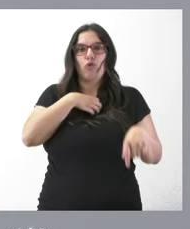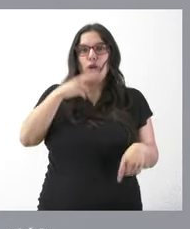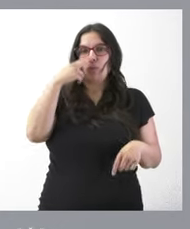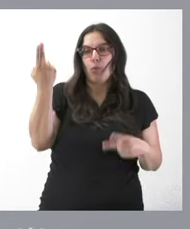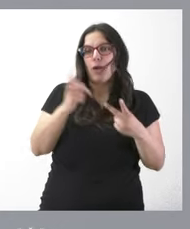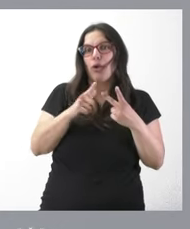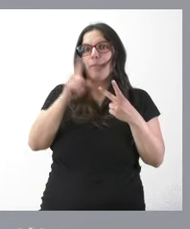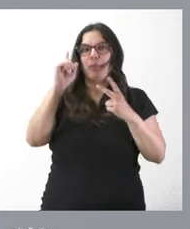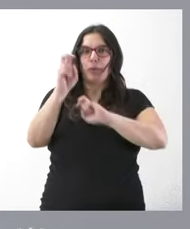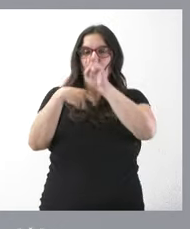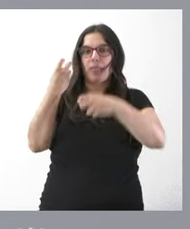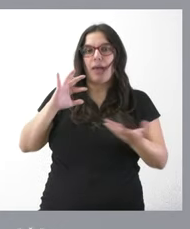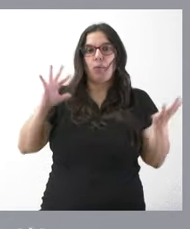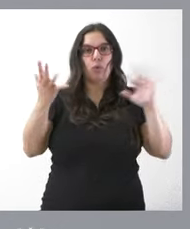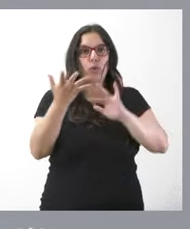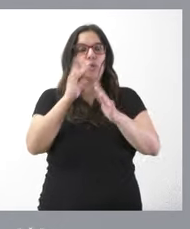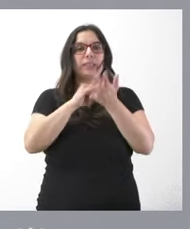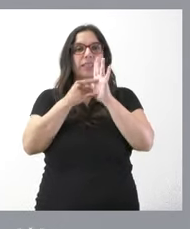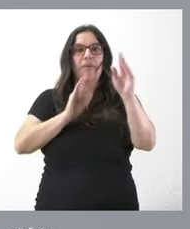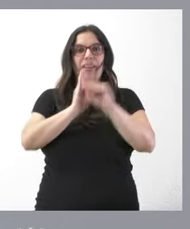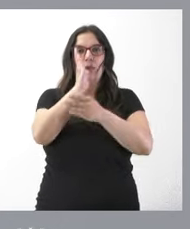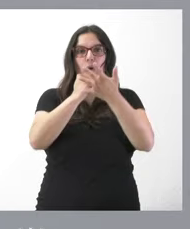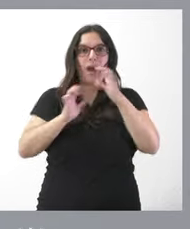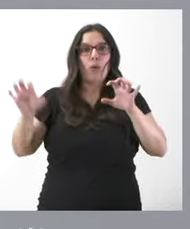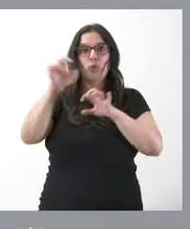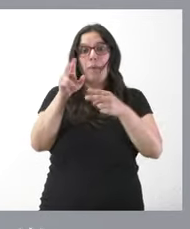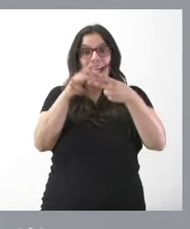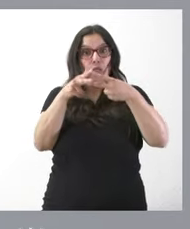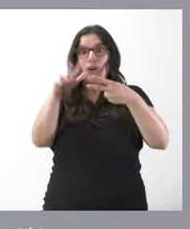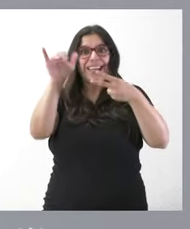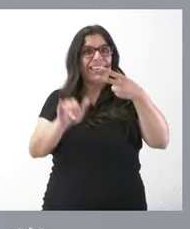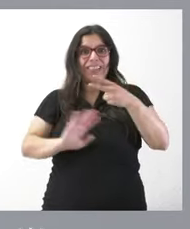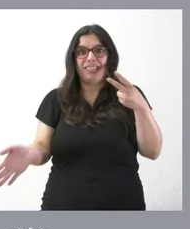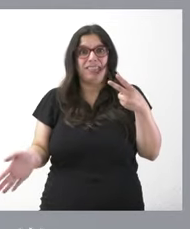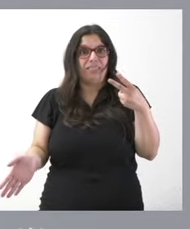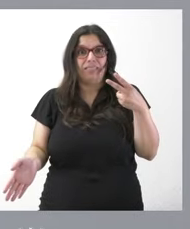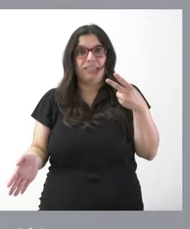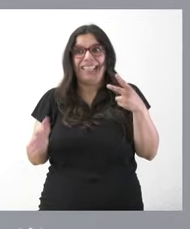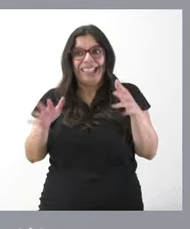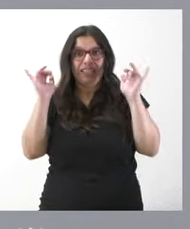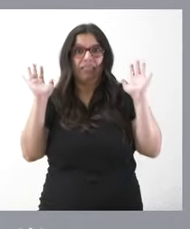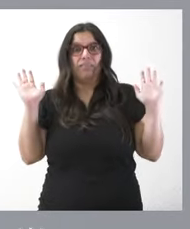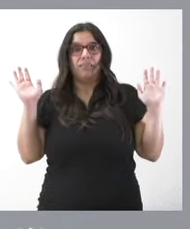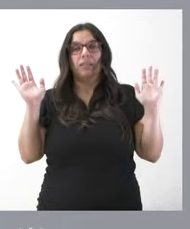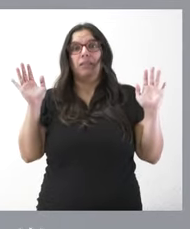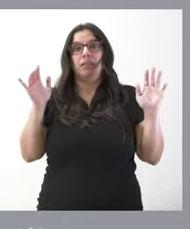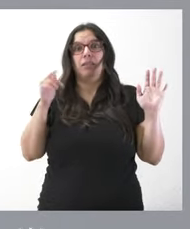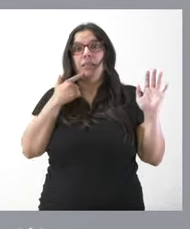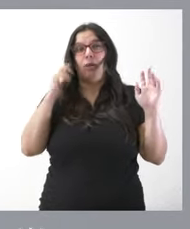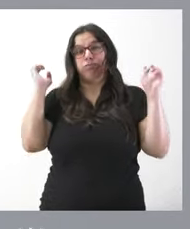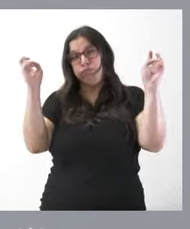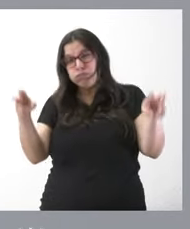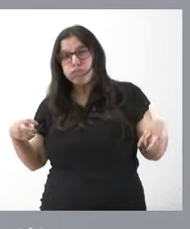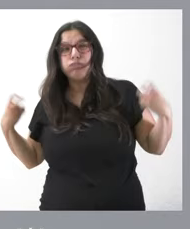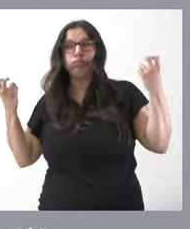aplicar la evolución del sistema de financiación autonómica es que ni siquiera eso que es lo de mero trámite lo está haciendo ya no digo que haga verdaderas transformaciones que